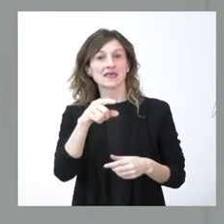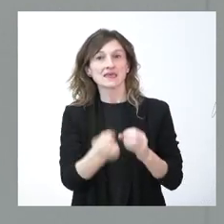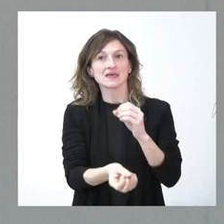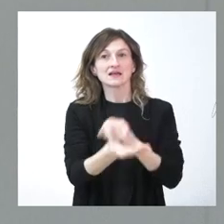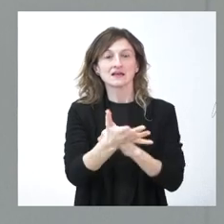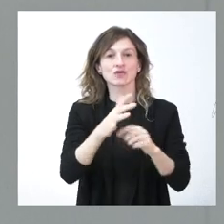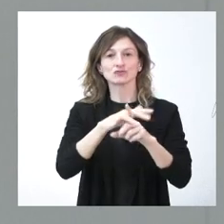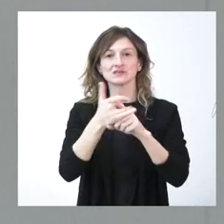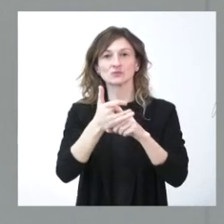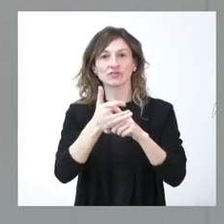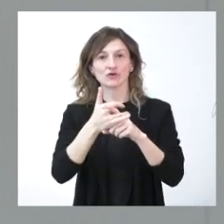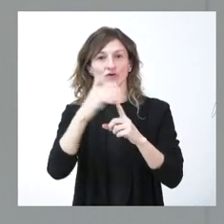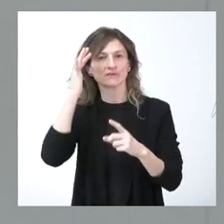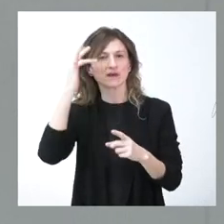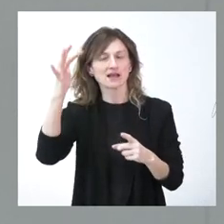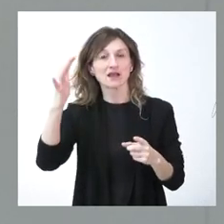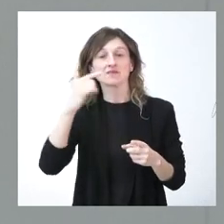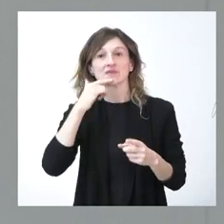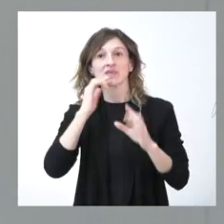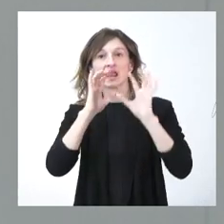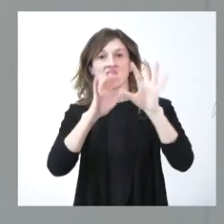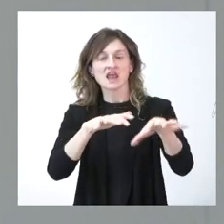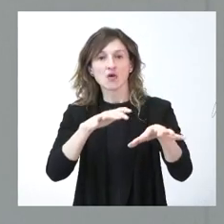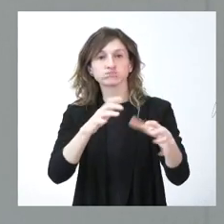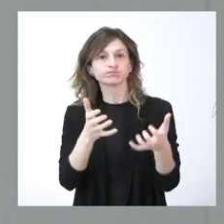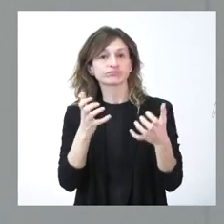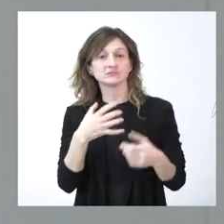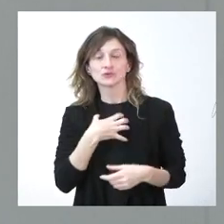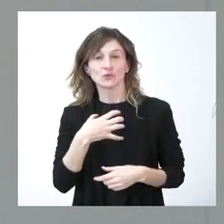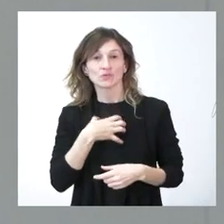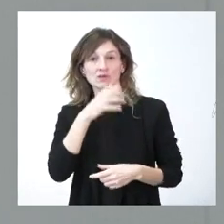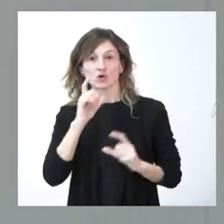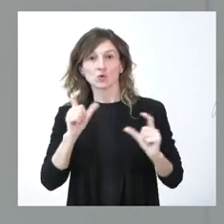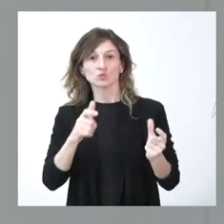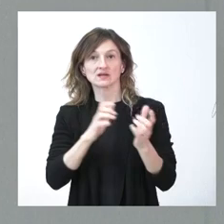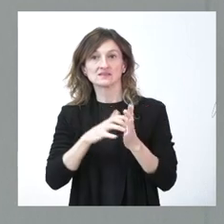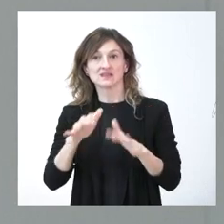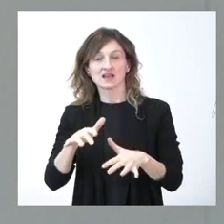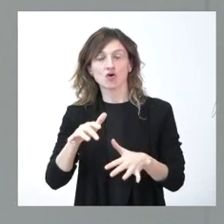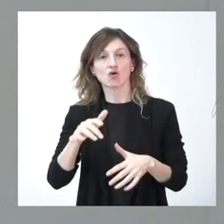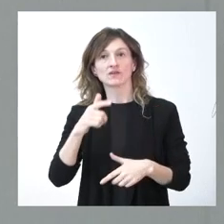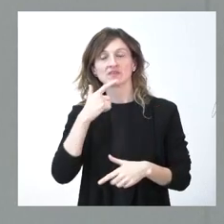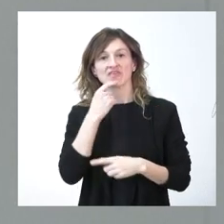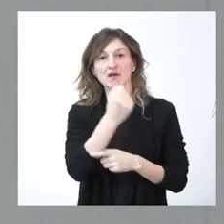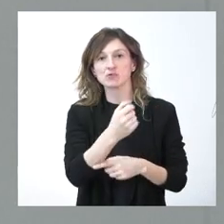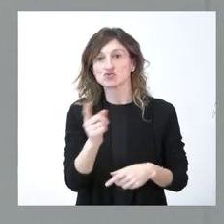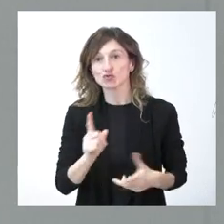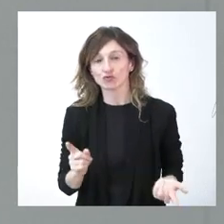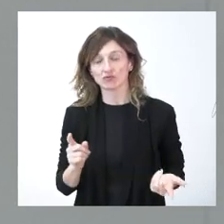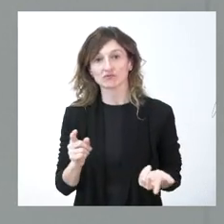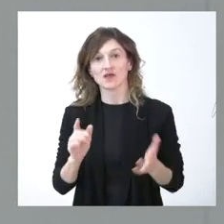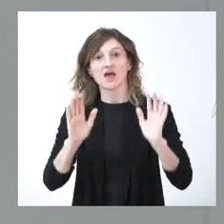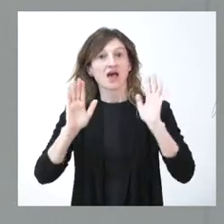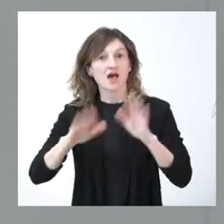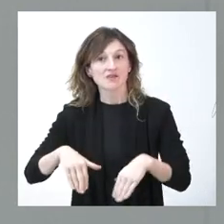situación ficticia de que León no lo iba a poder obtener porque la Junta de Castilla y León no lo estaba apoyando y al